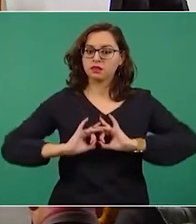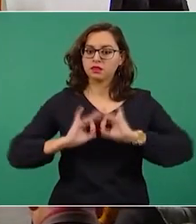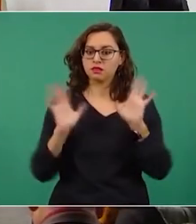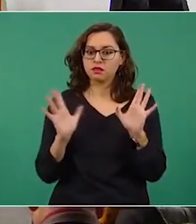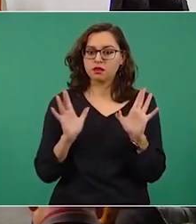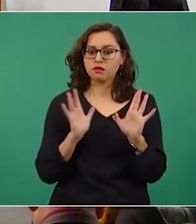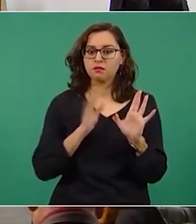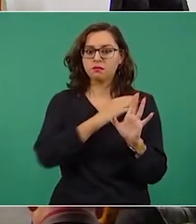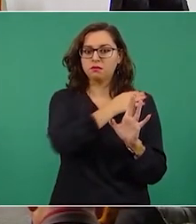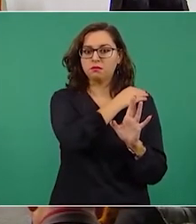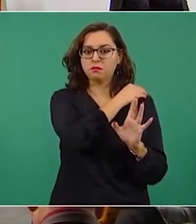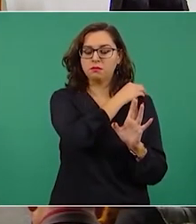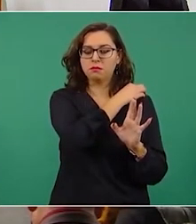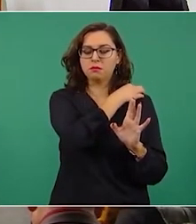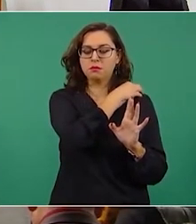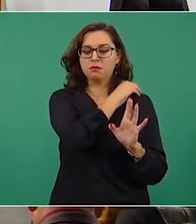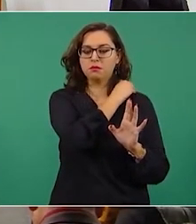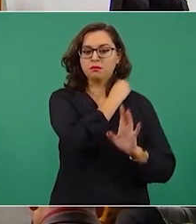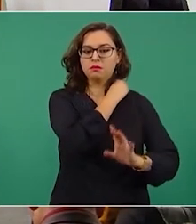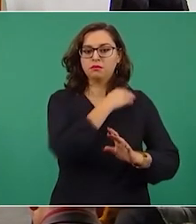no las cancelan